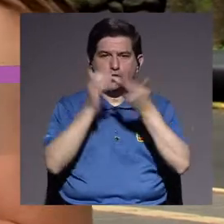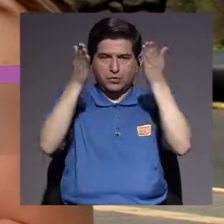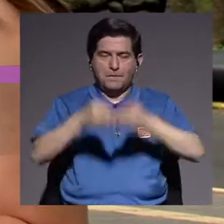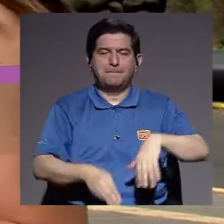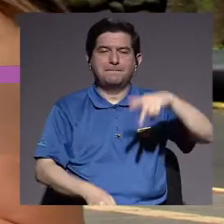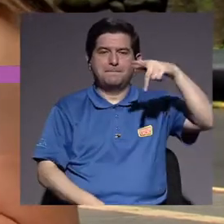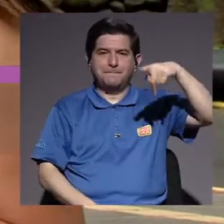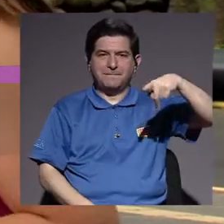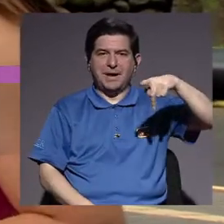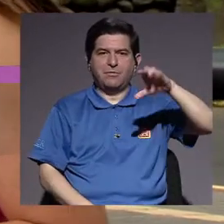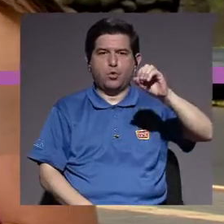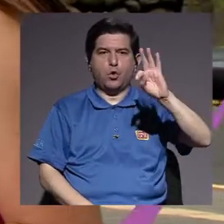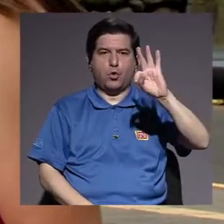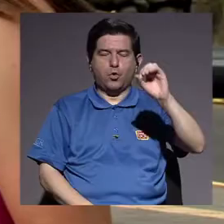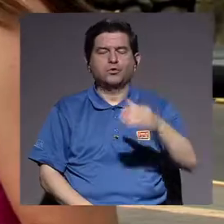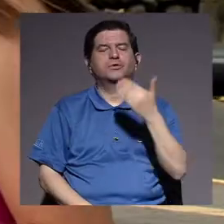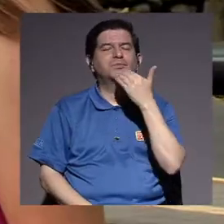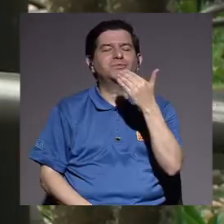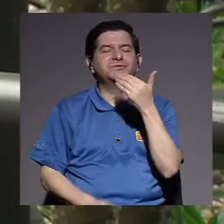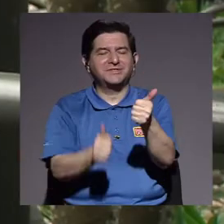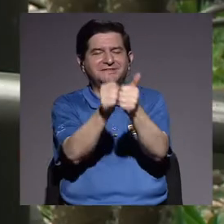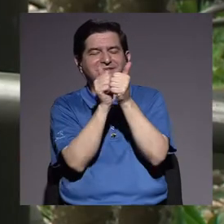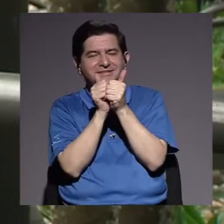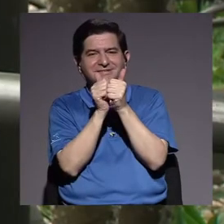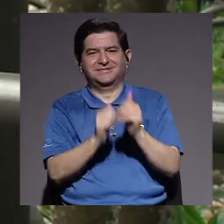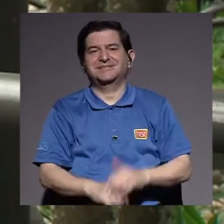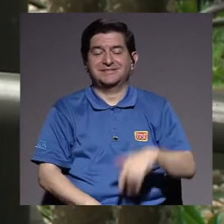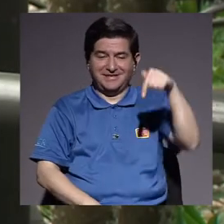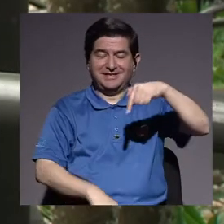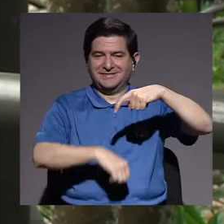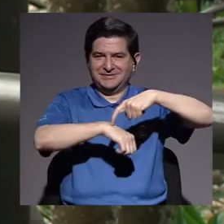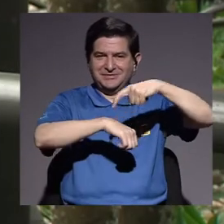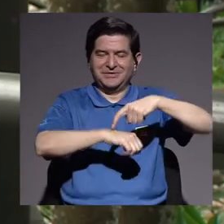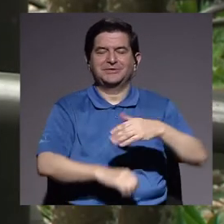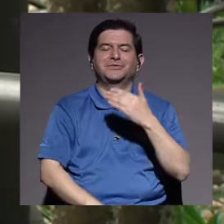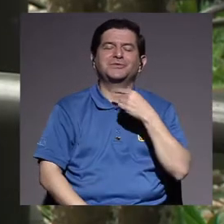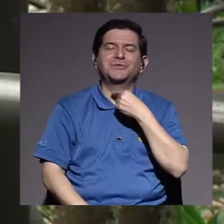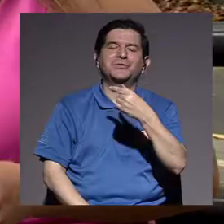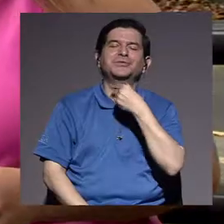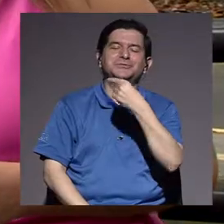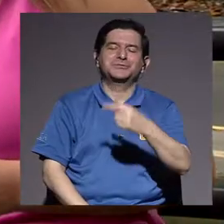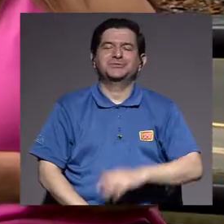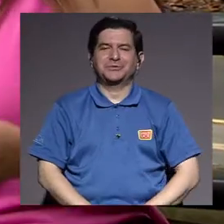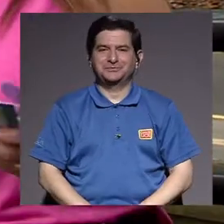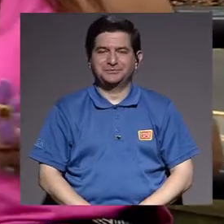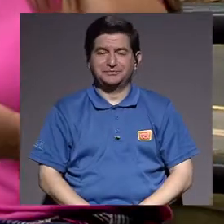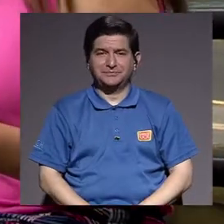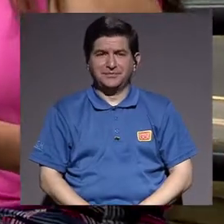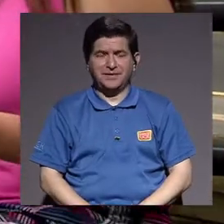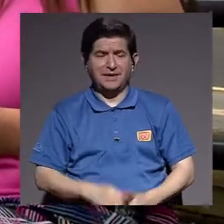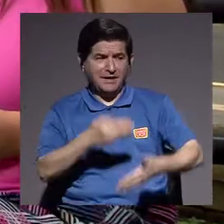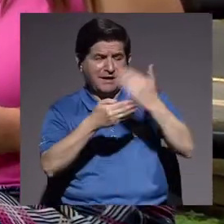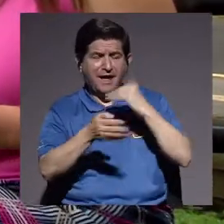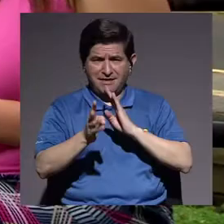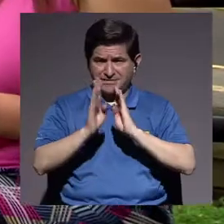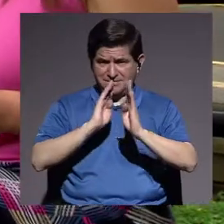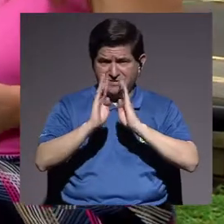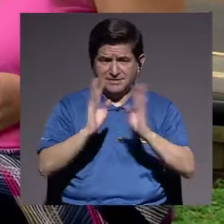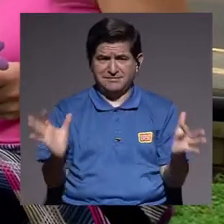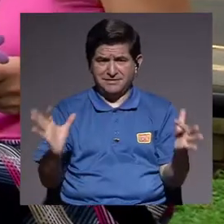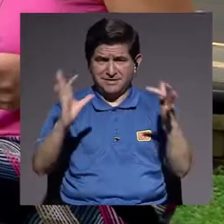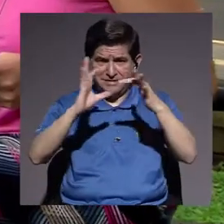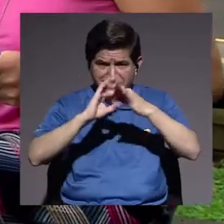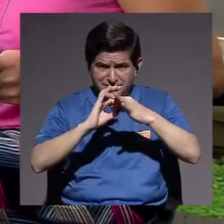Pablo Cotto, a le agradezco por estar con nosotros. Mucho gusto, Gabriela. Gracias. Hemos estado conversando acerca